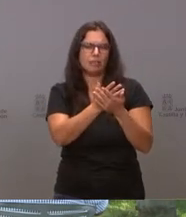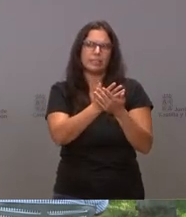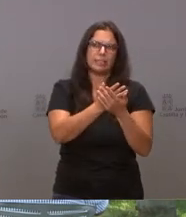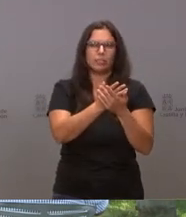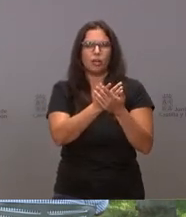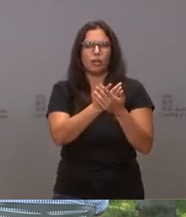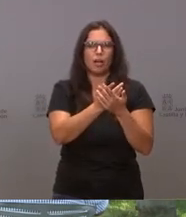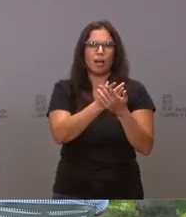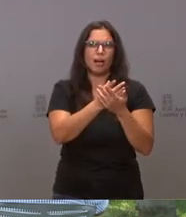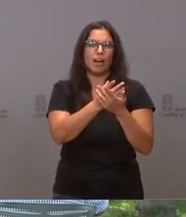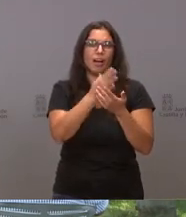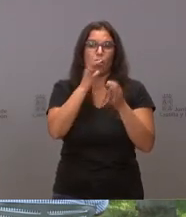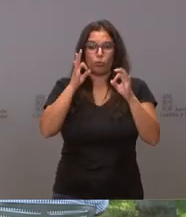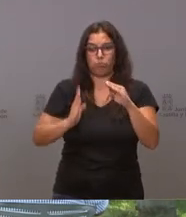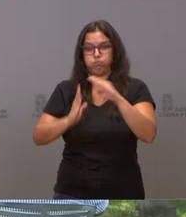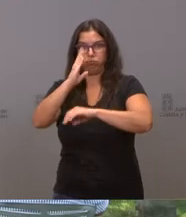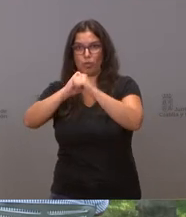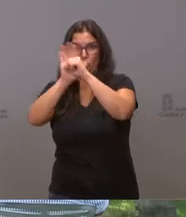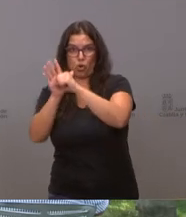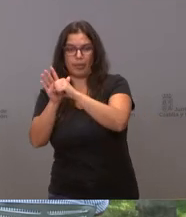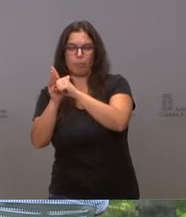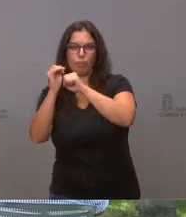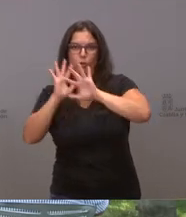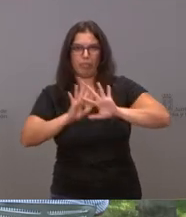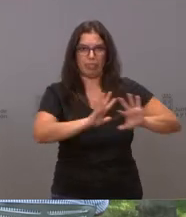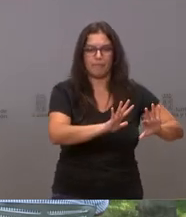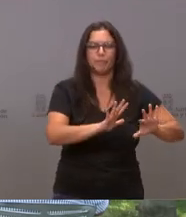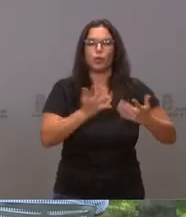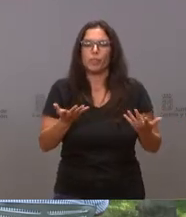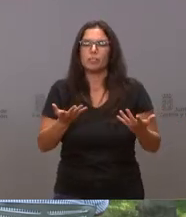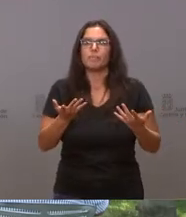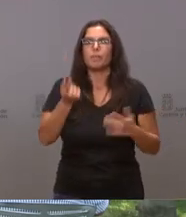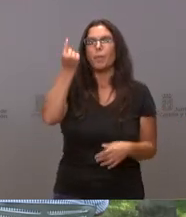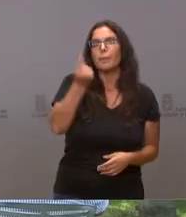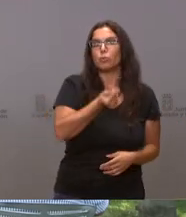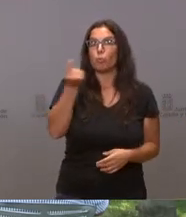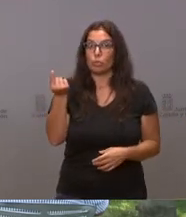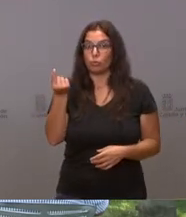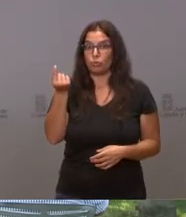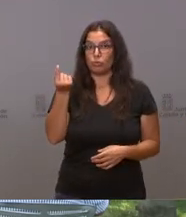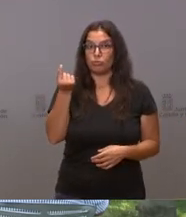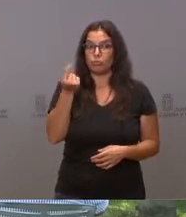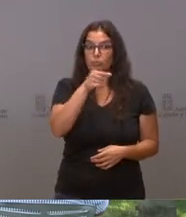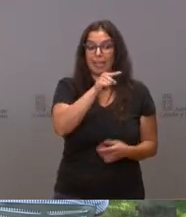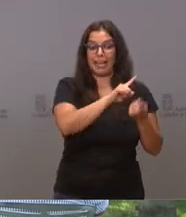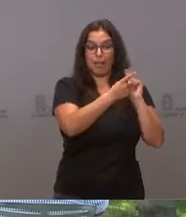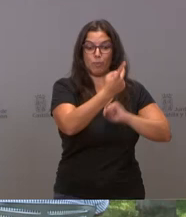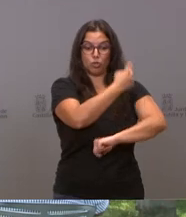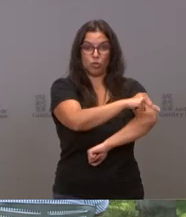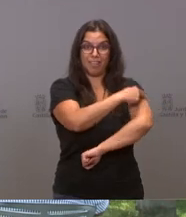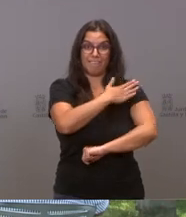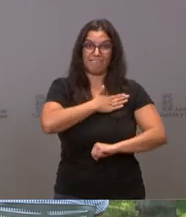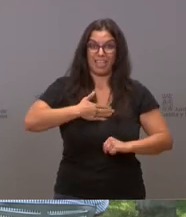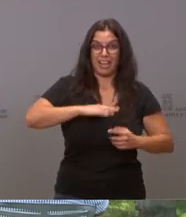postergada por la situación de la pandemia. ¿De qué manera los presupuestos van a reflejar esos cambios que se quieren